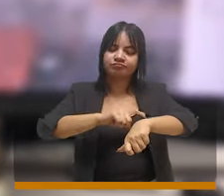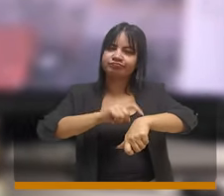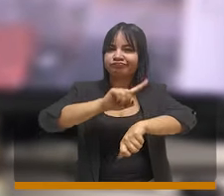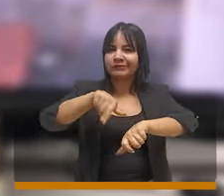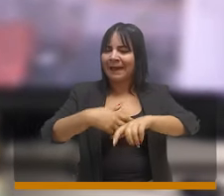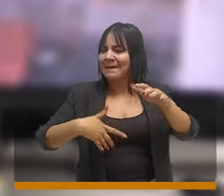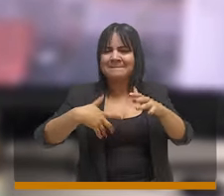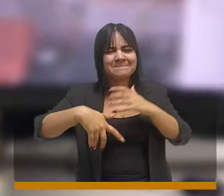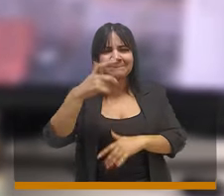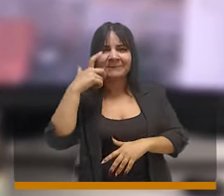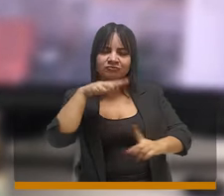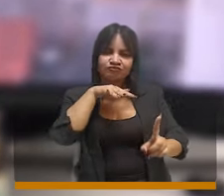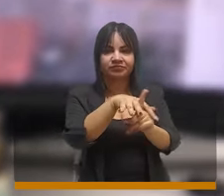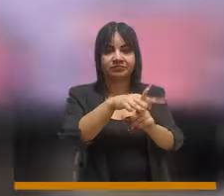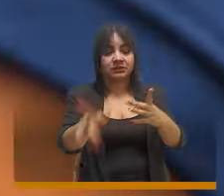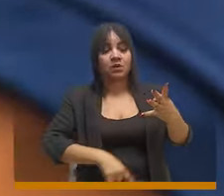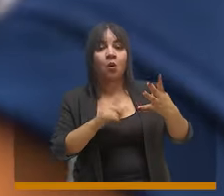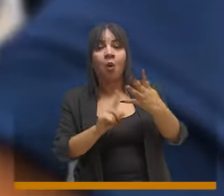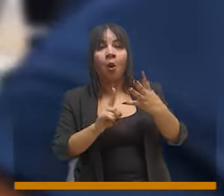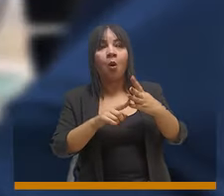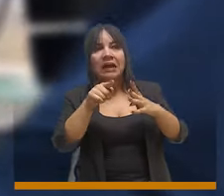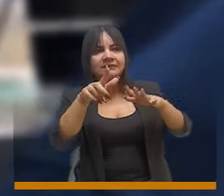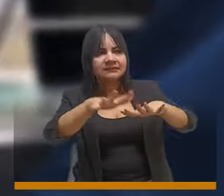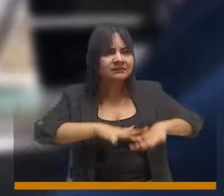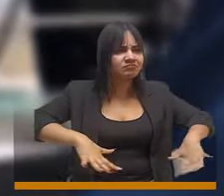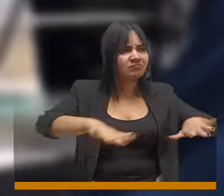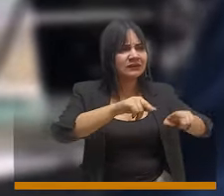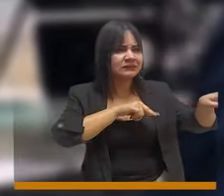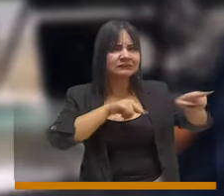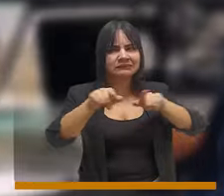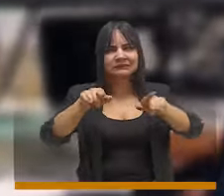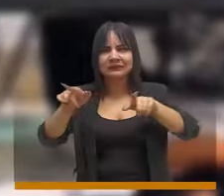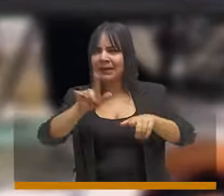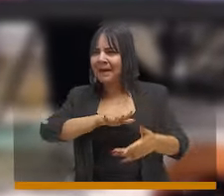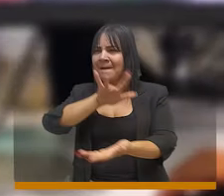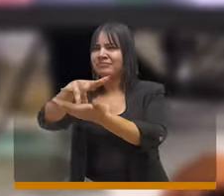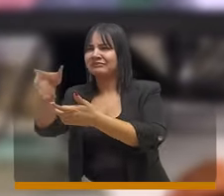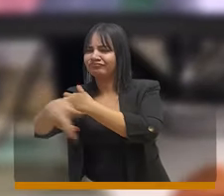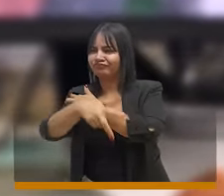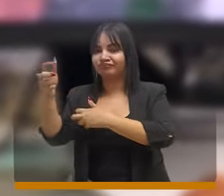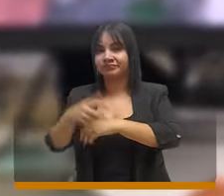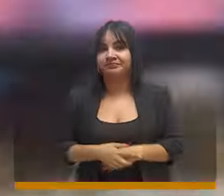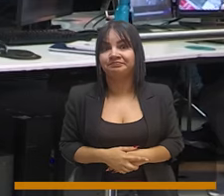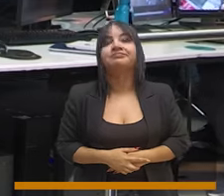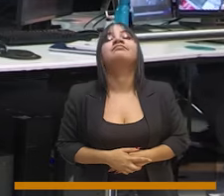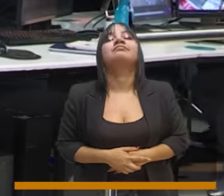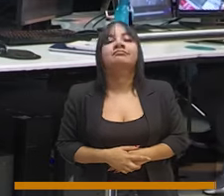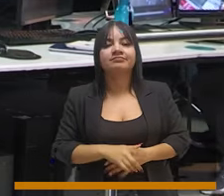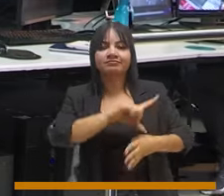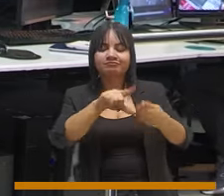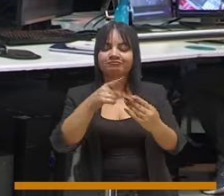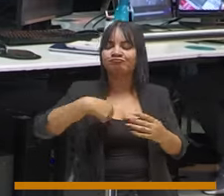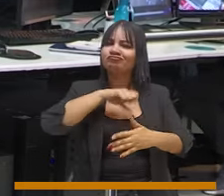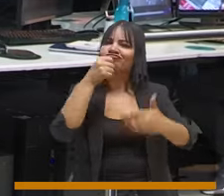horas en las que más se afecta la ciudadanía. Y cuatro, cuáles son esos lugares donde más van estas personas a cometer esos hurtos. Y es así